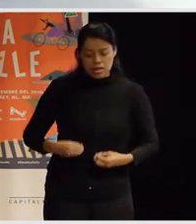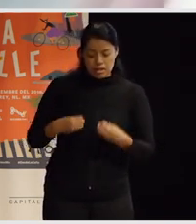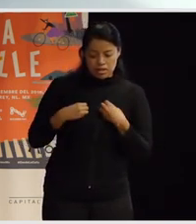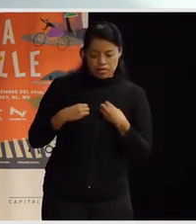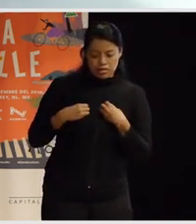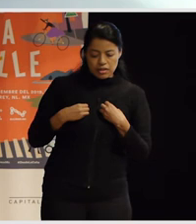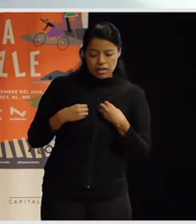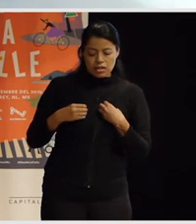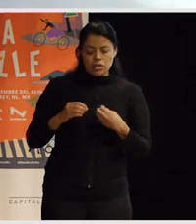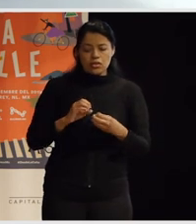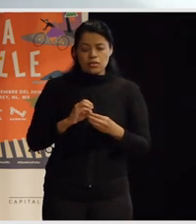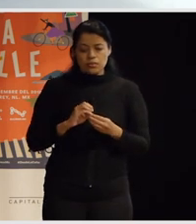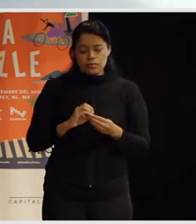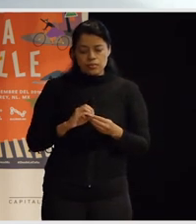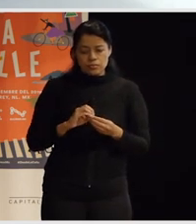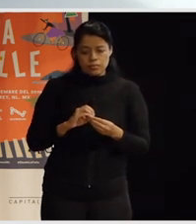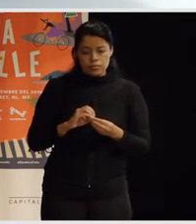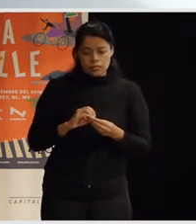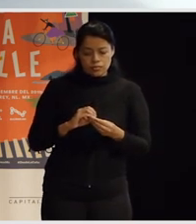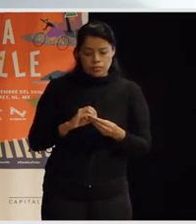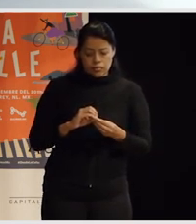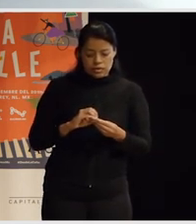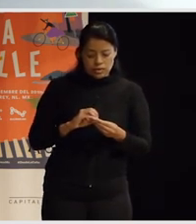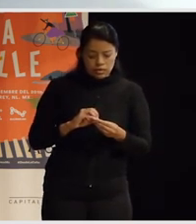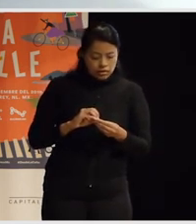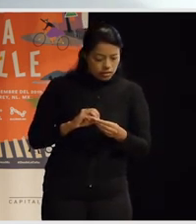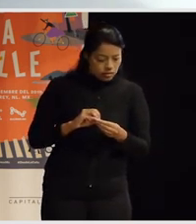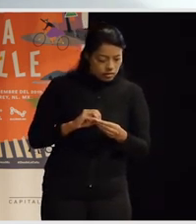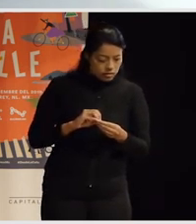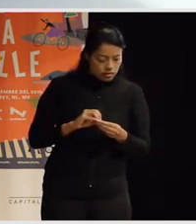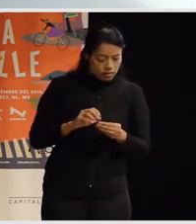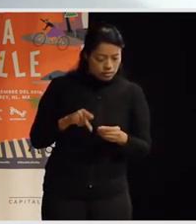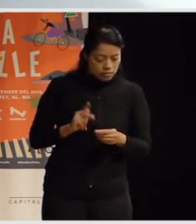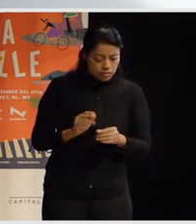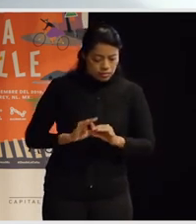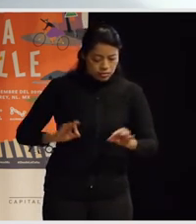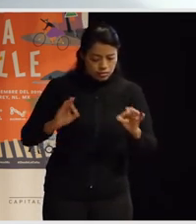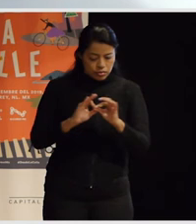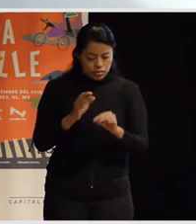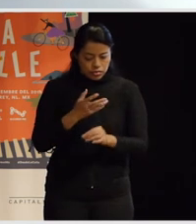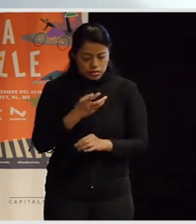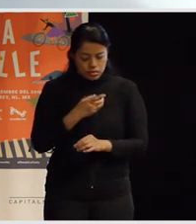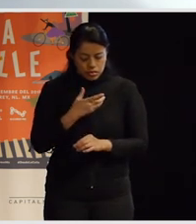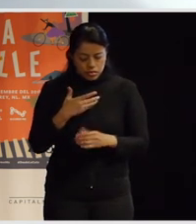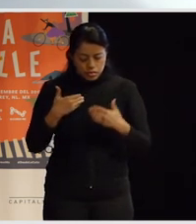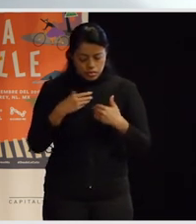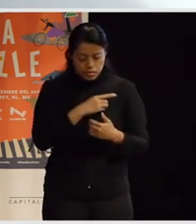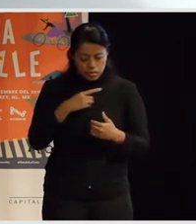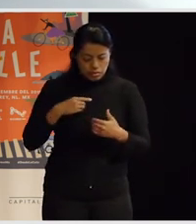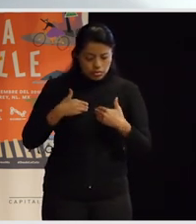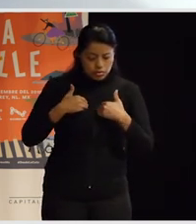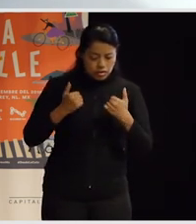otra redefinición de cómo planteamos los conflictos pero yo creo que hay fundamentalmente lo que tenemos que tener claro ¿no?